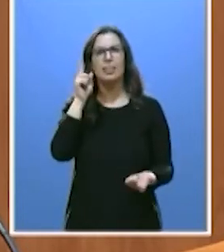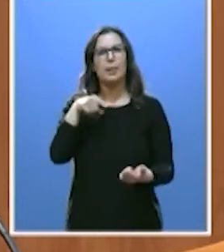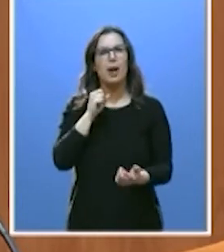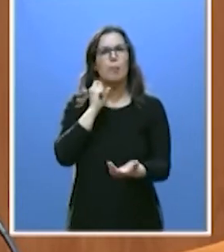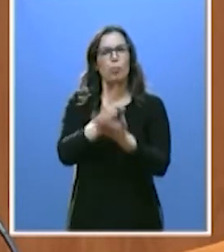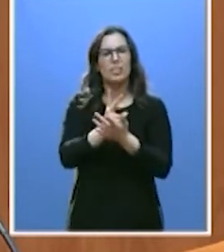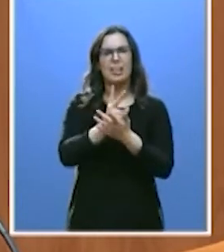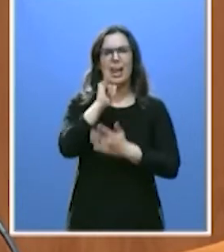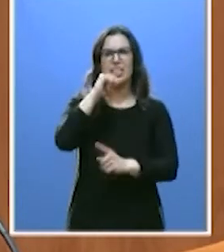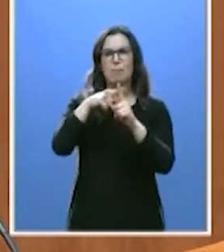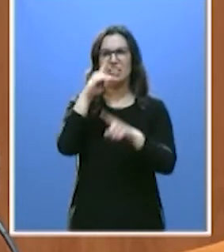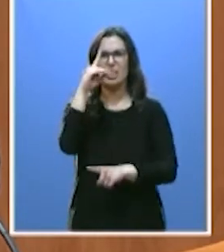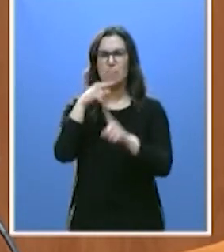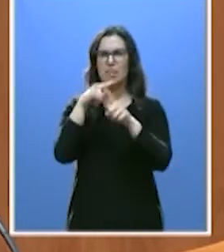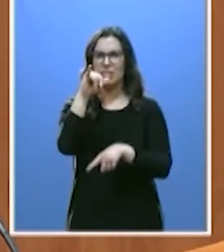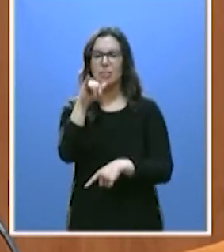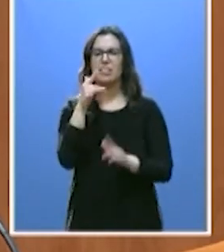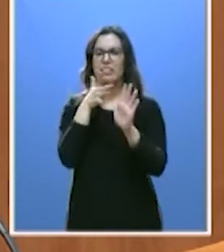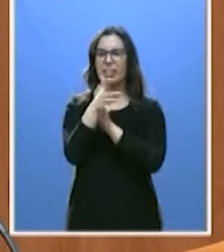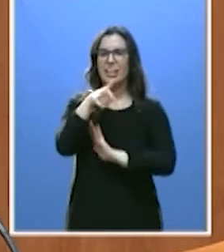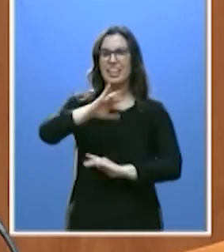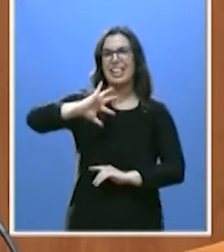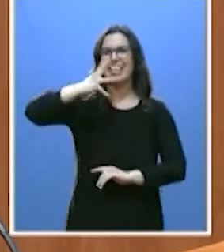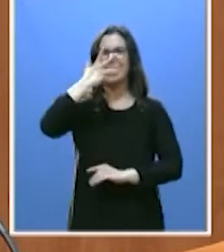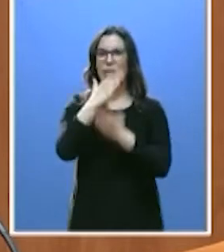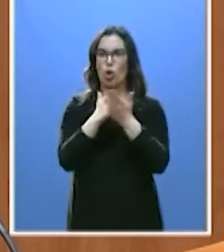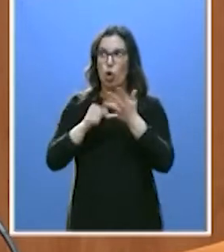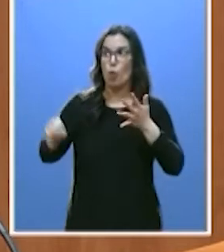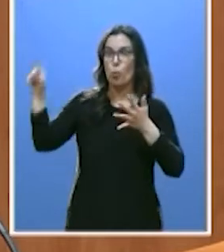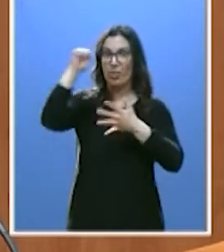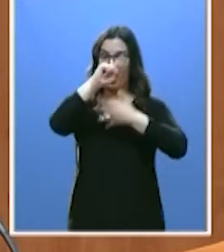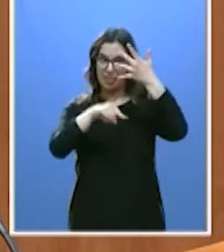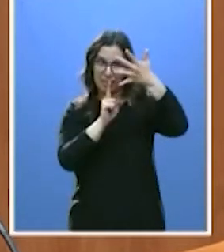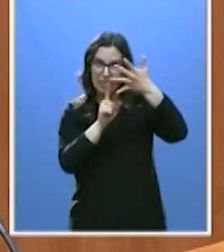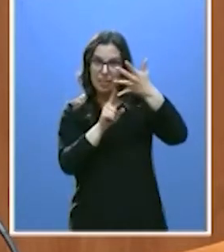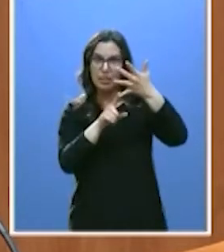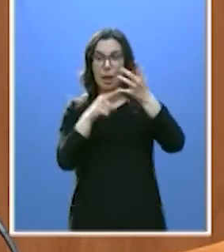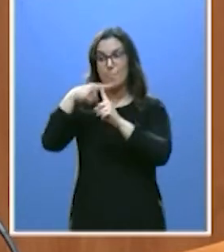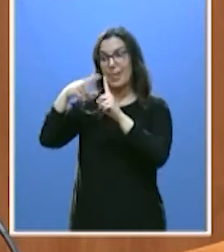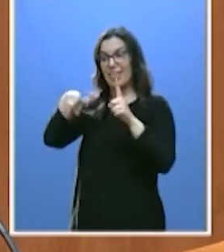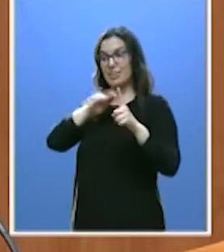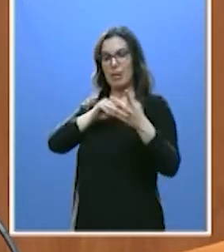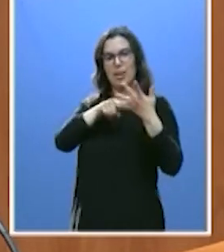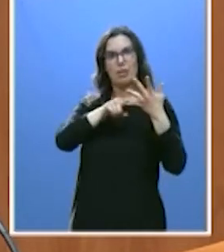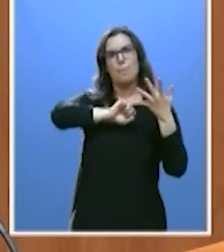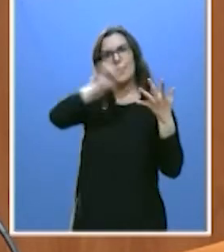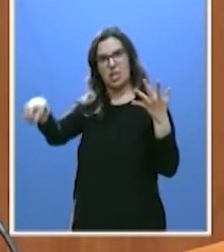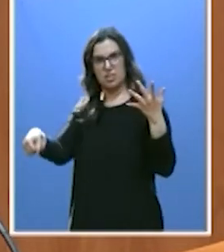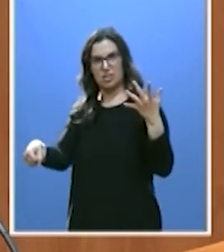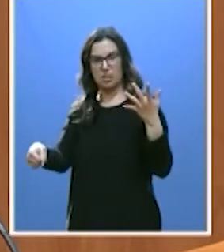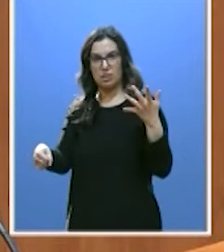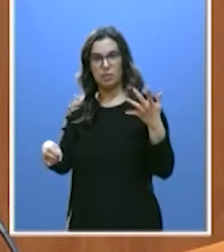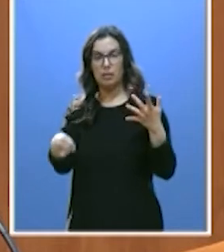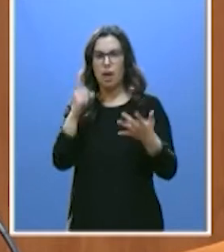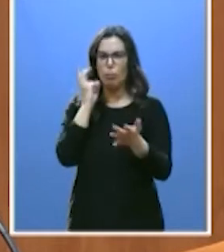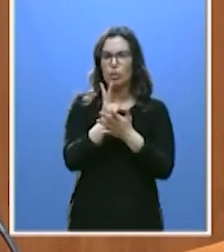Masí, siendo esta comunidad la quinta comunidad que se sitúa por encima de la media nacional. Una política que apuesta por